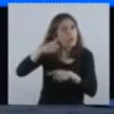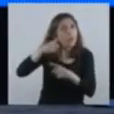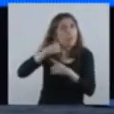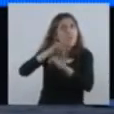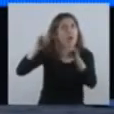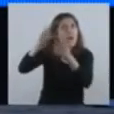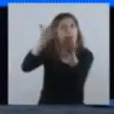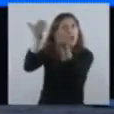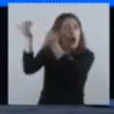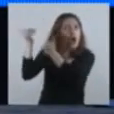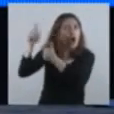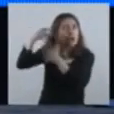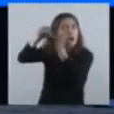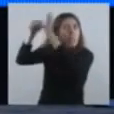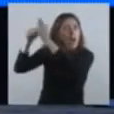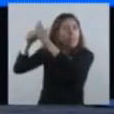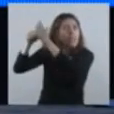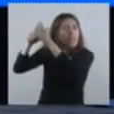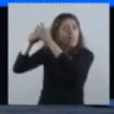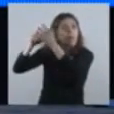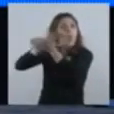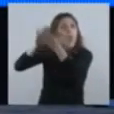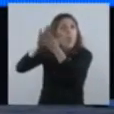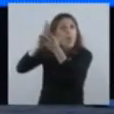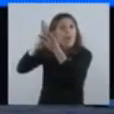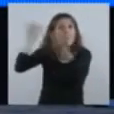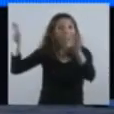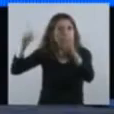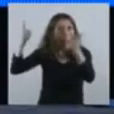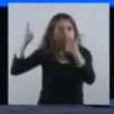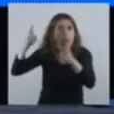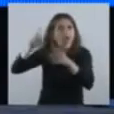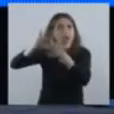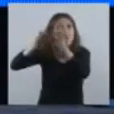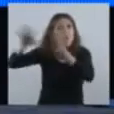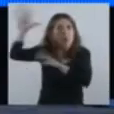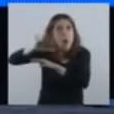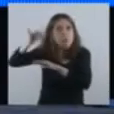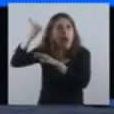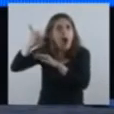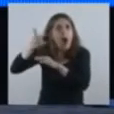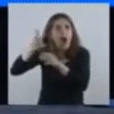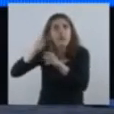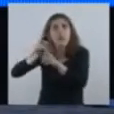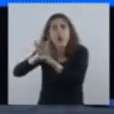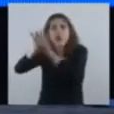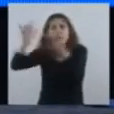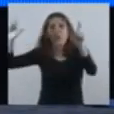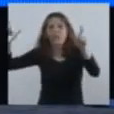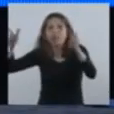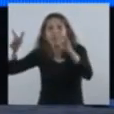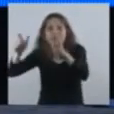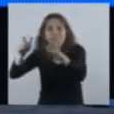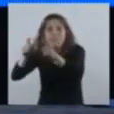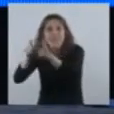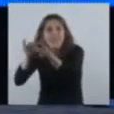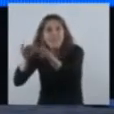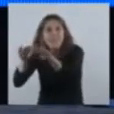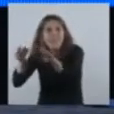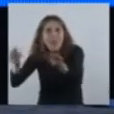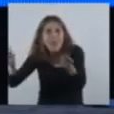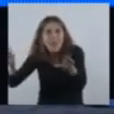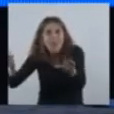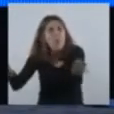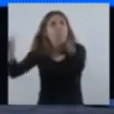El rebrote que se está viviendo en Europa es una prueba contundente de cómo el virus está